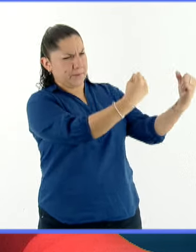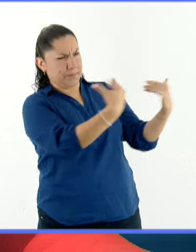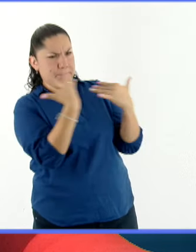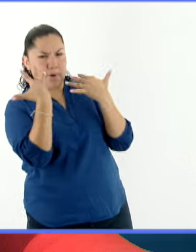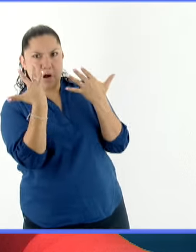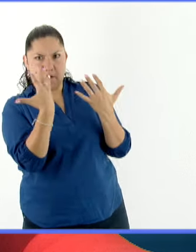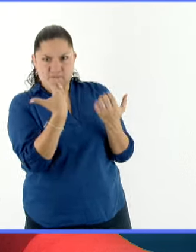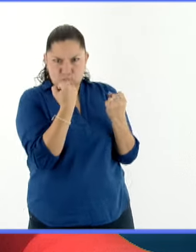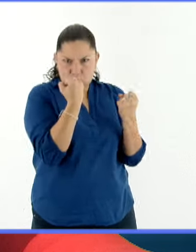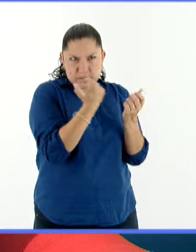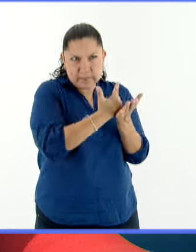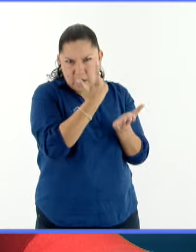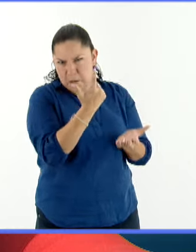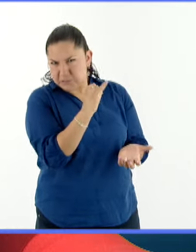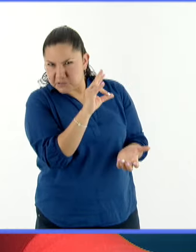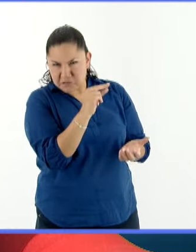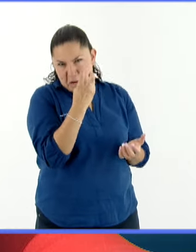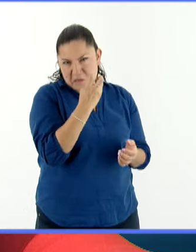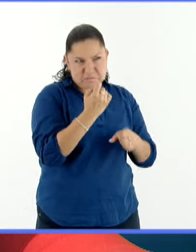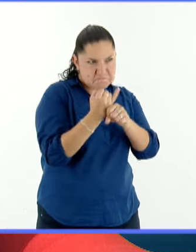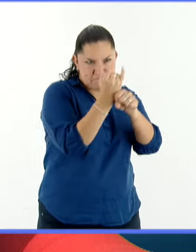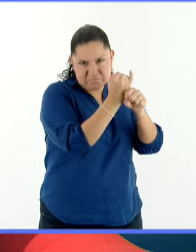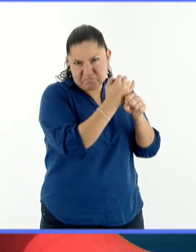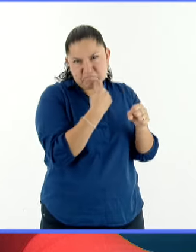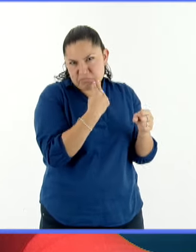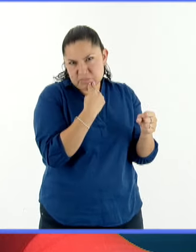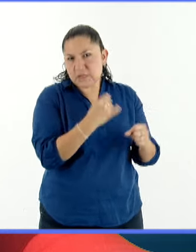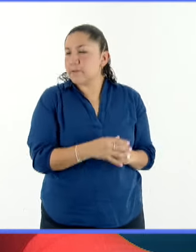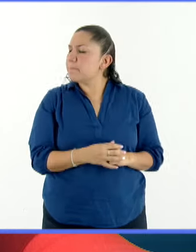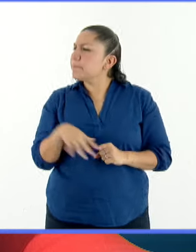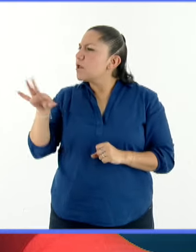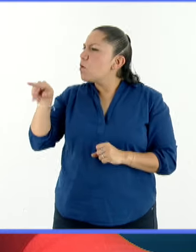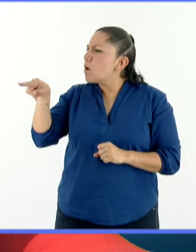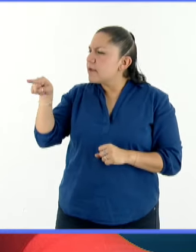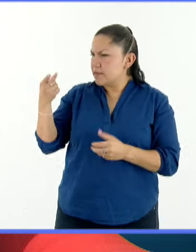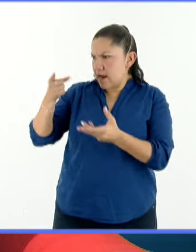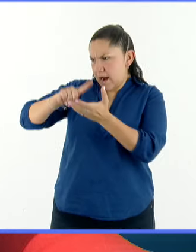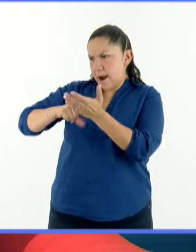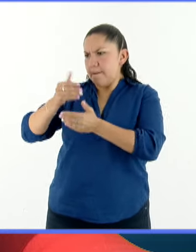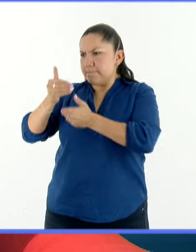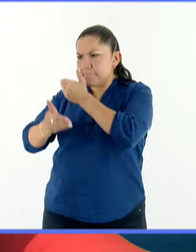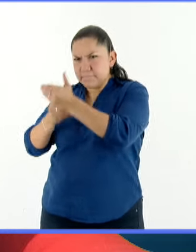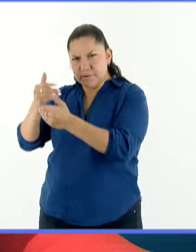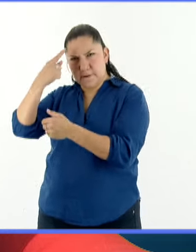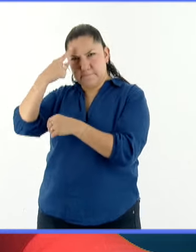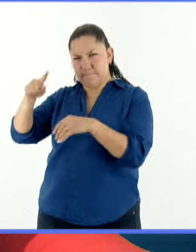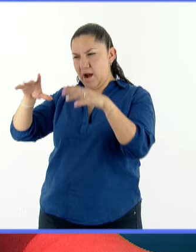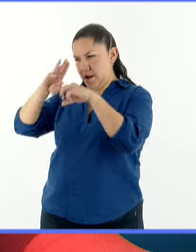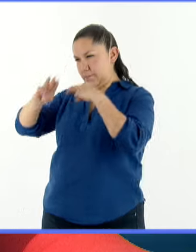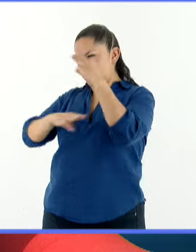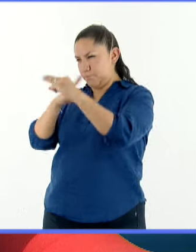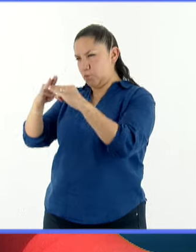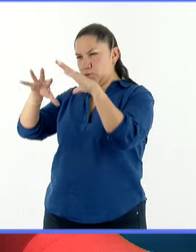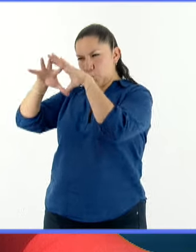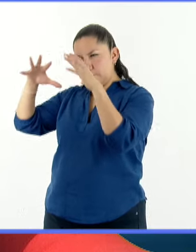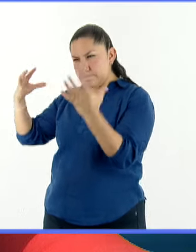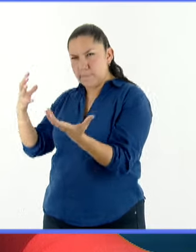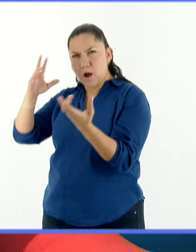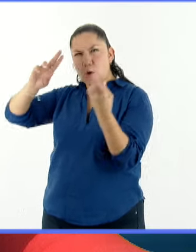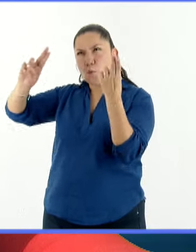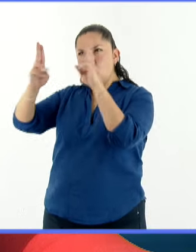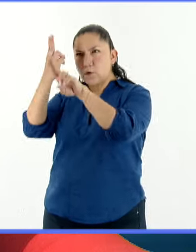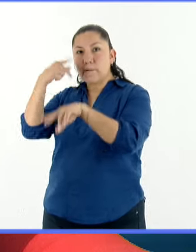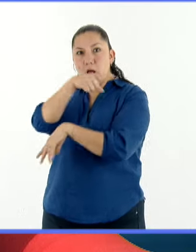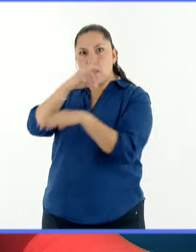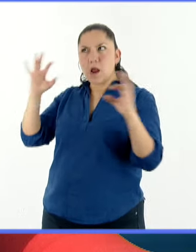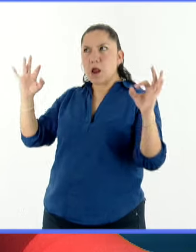efecto a largo plazo en la Tierra, en el universo? ¿Algo se modifica